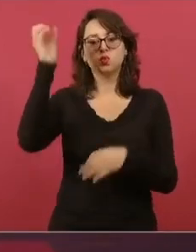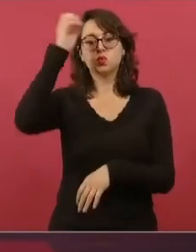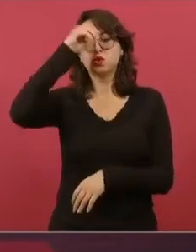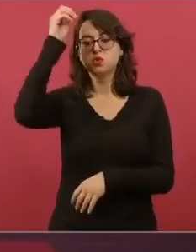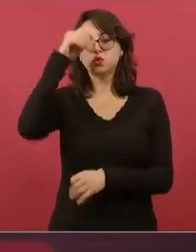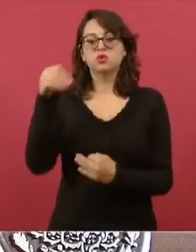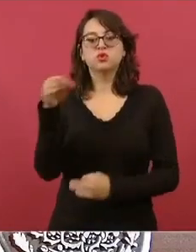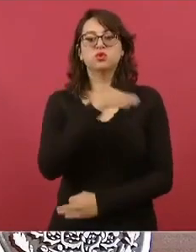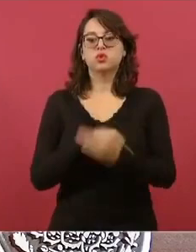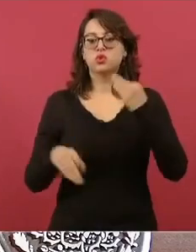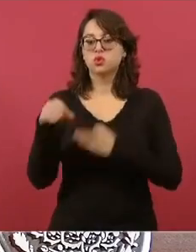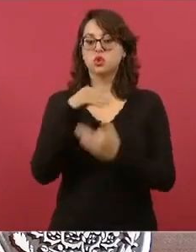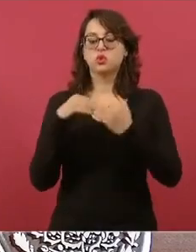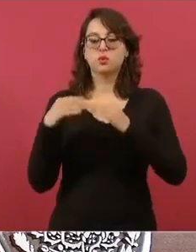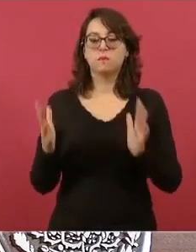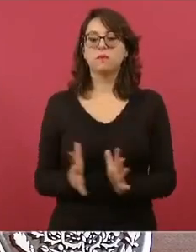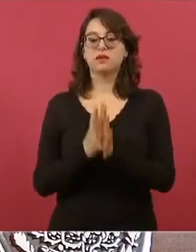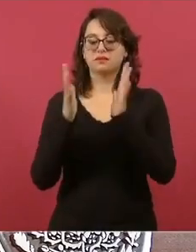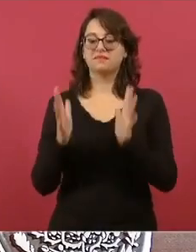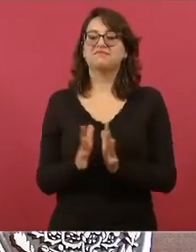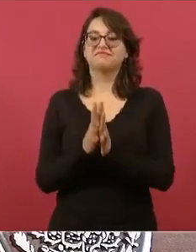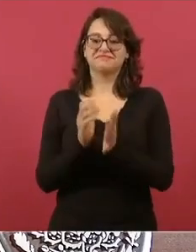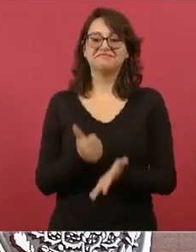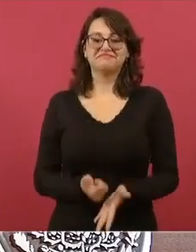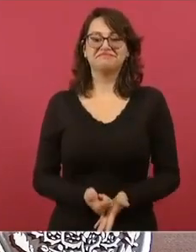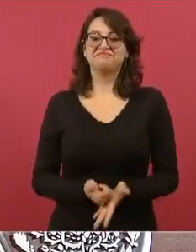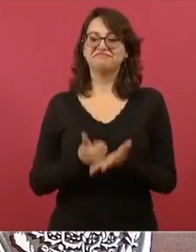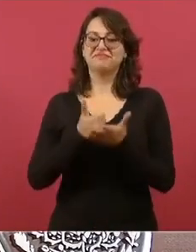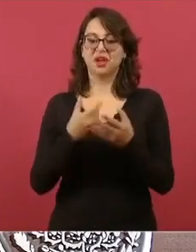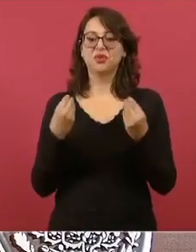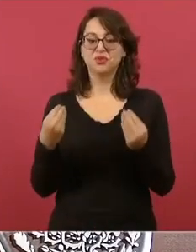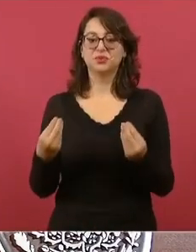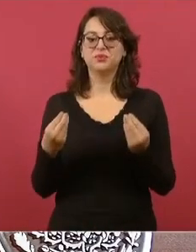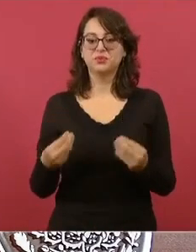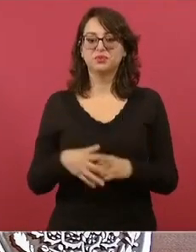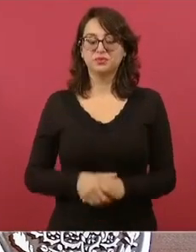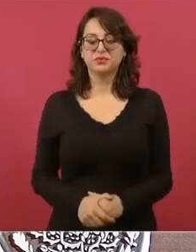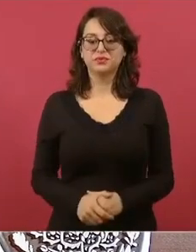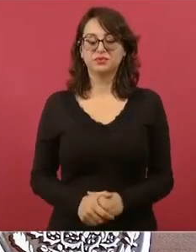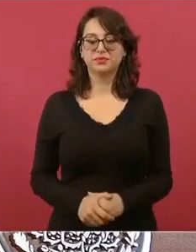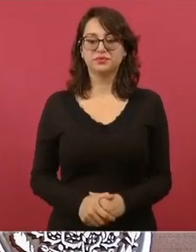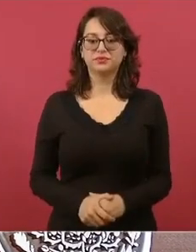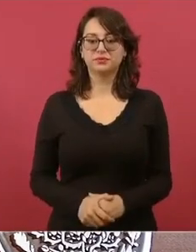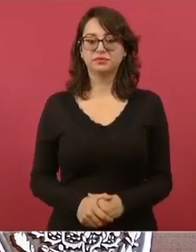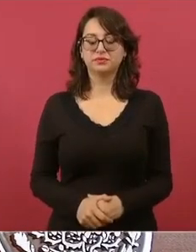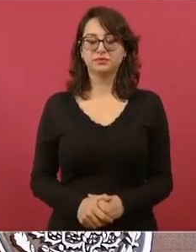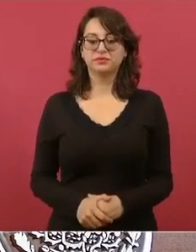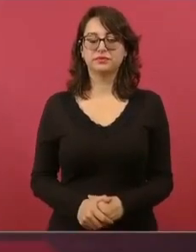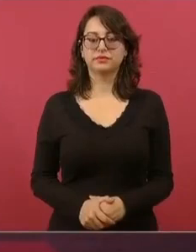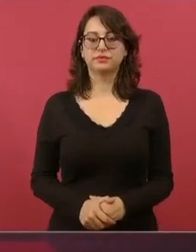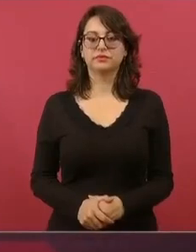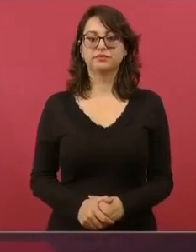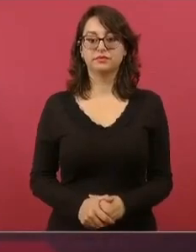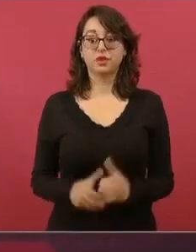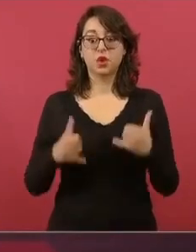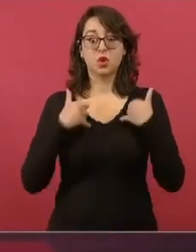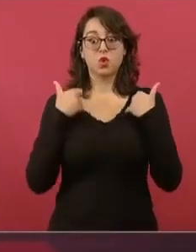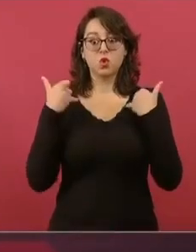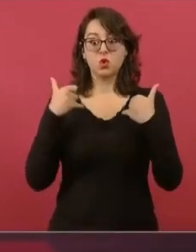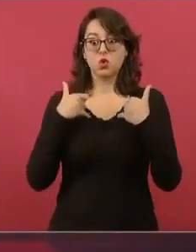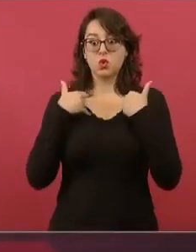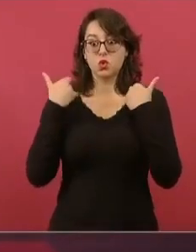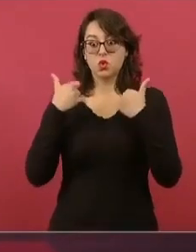los jóvenes sobre todo,